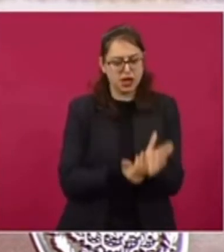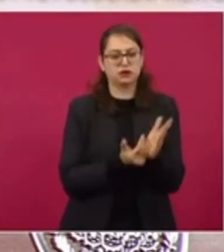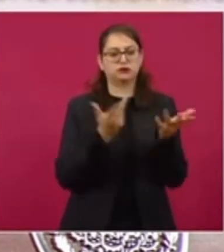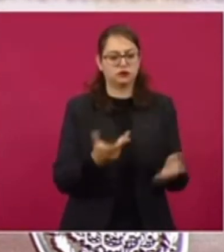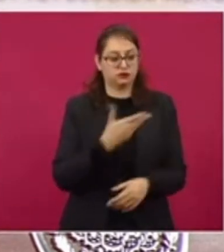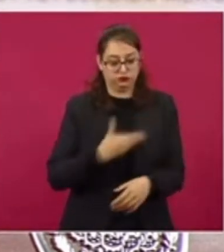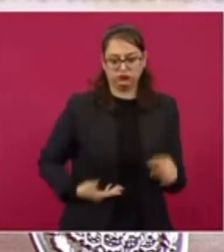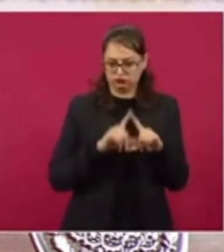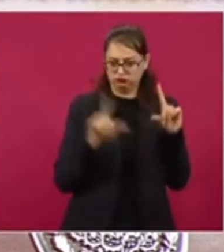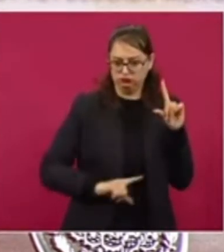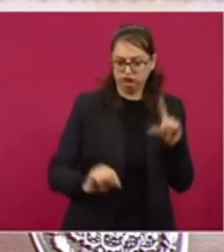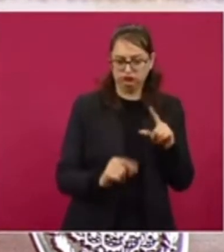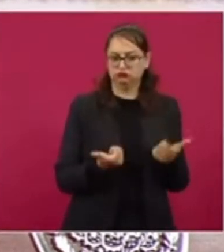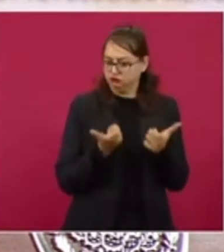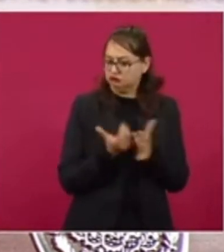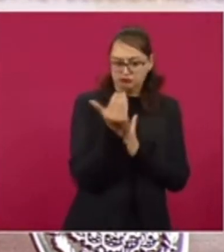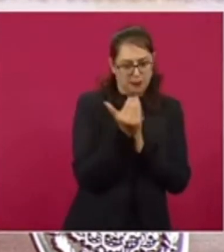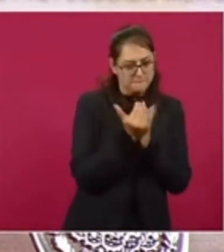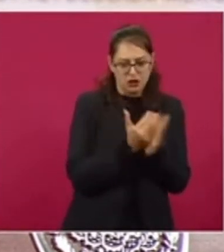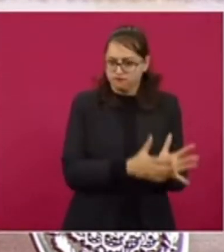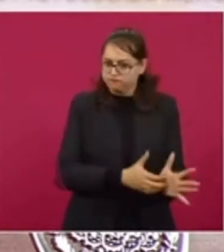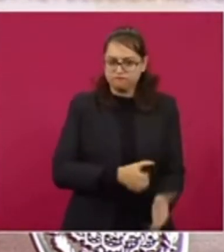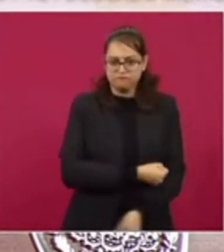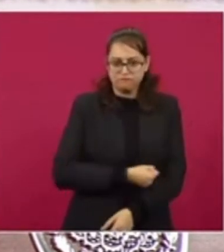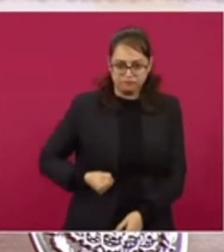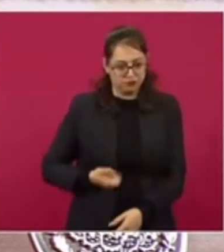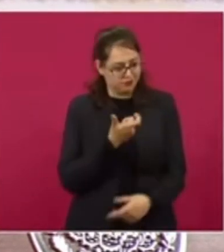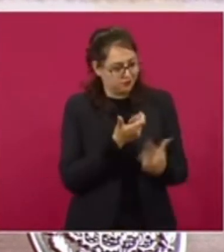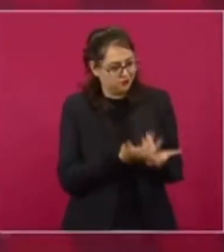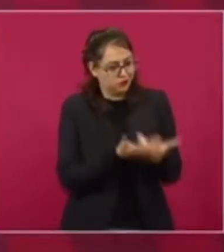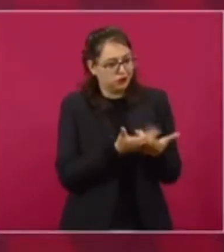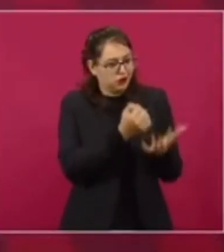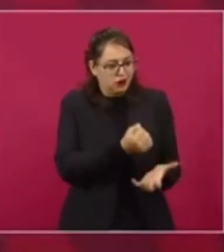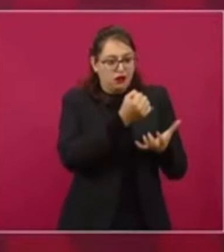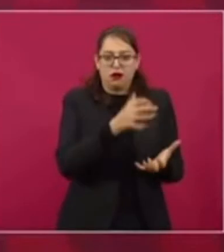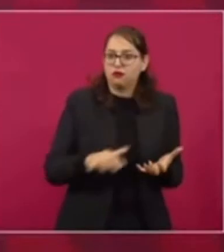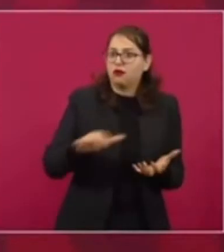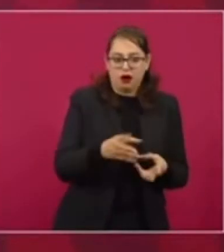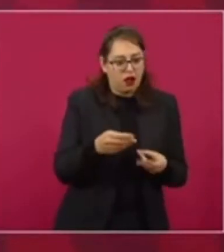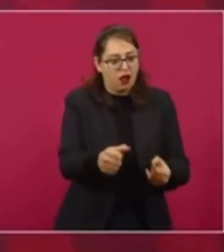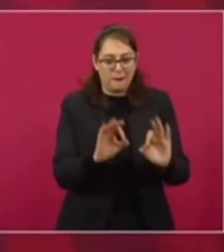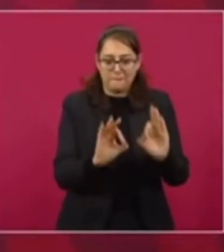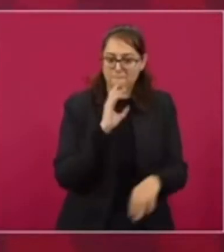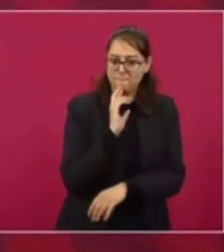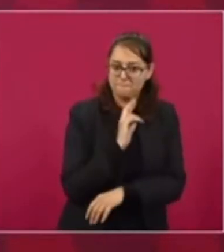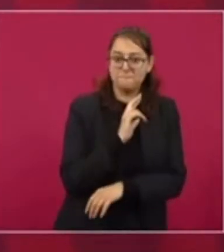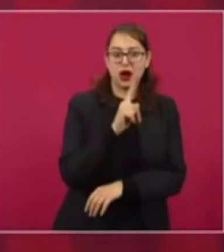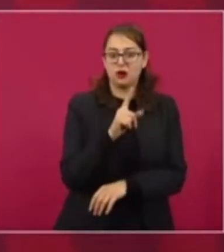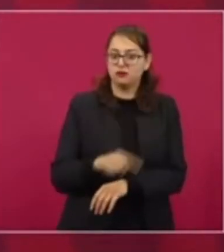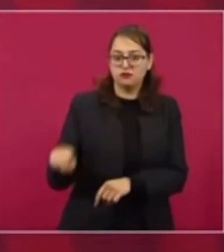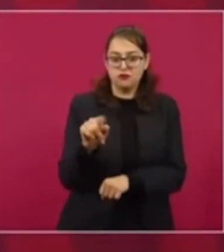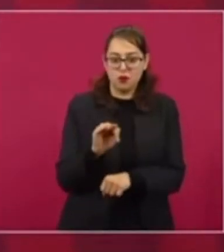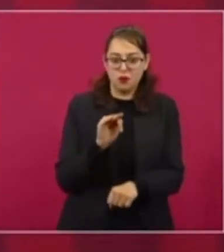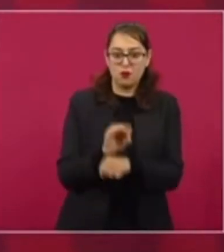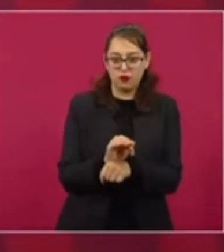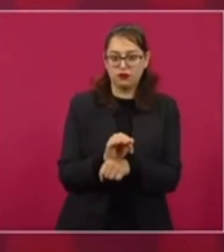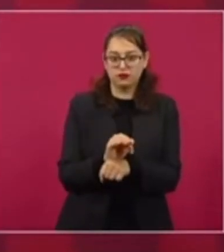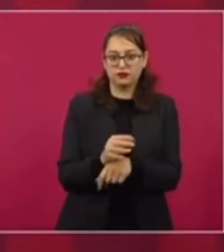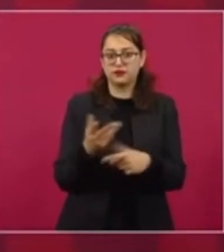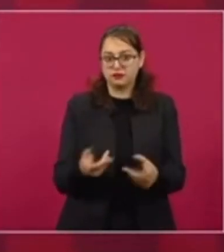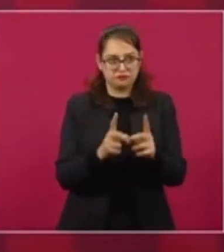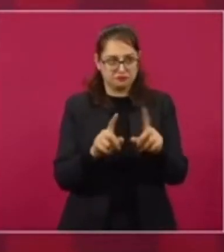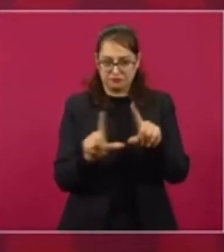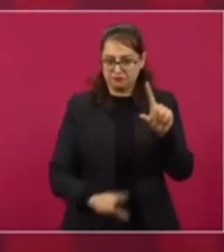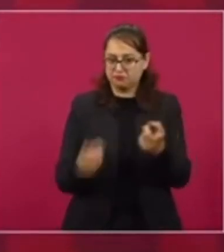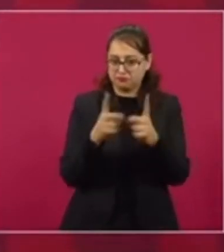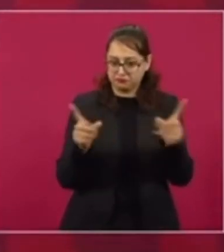República, en el Ejecutivo Federal, y que ha permitido una mayor eficiencia del gasto público, que nos permite poder destinar los fondos necesarios para